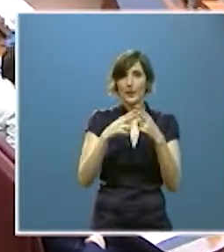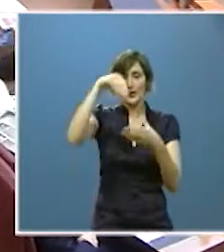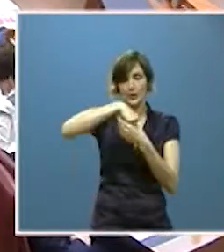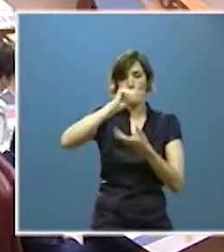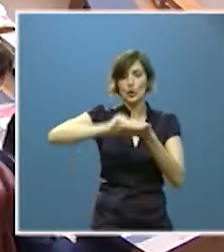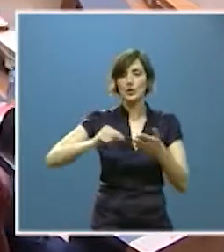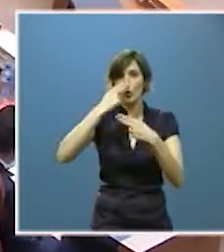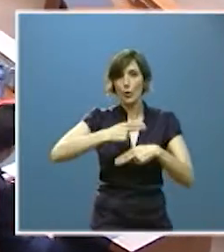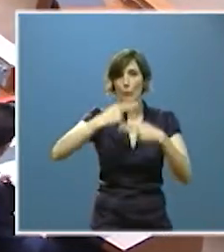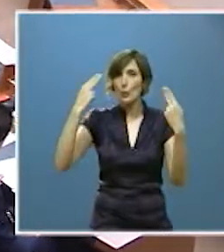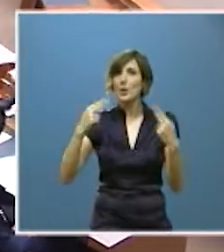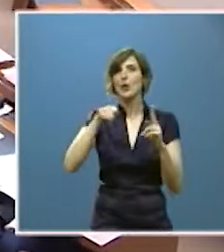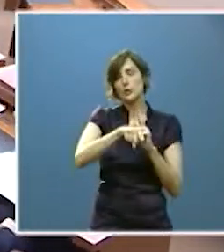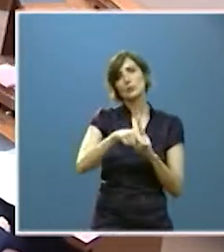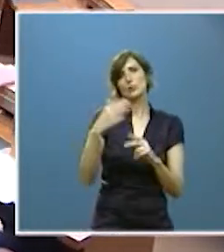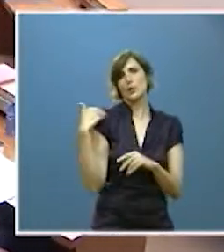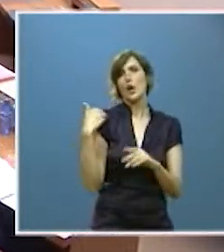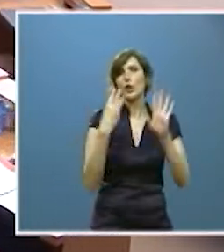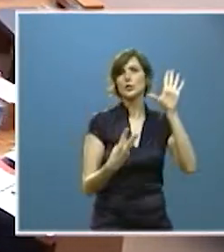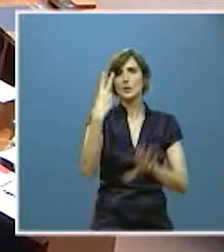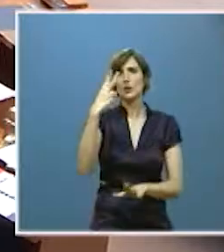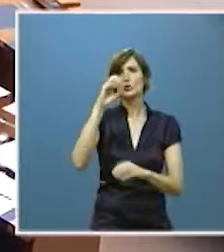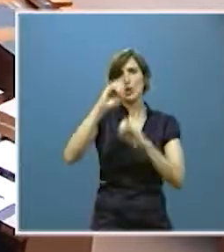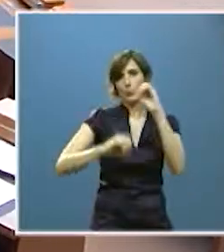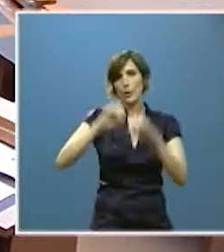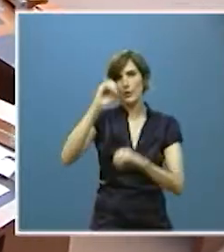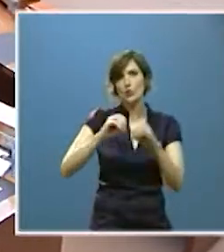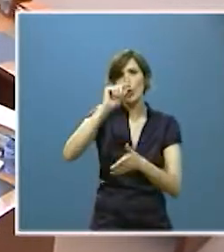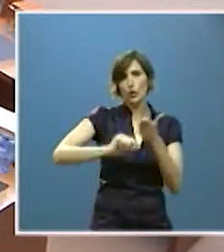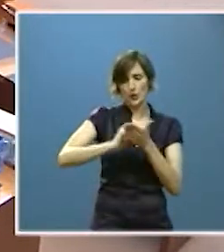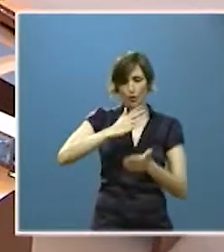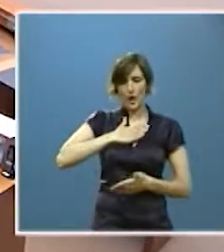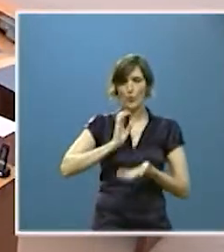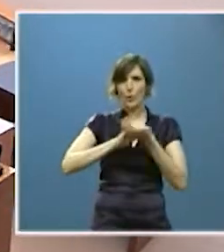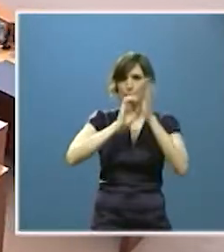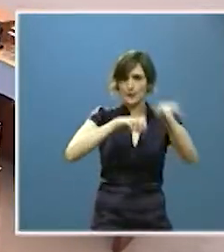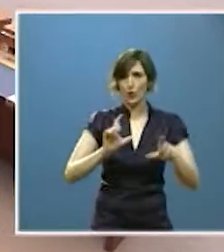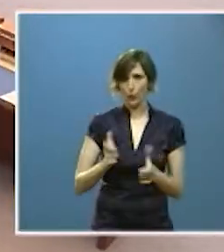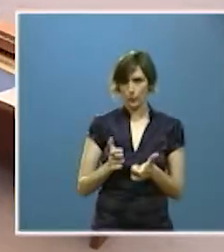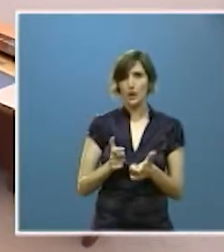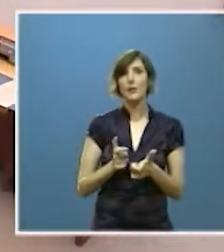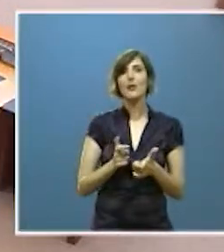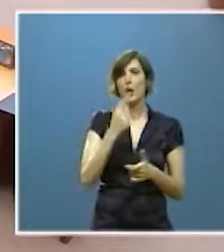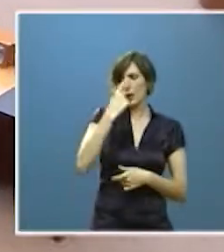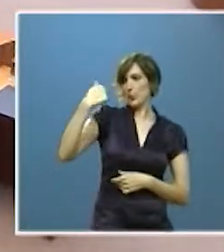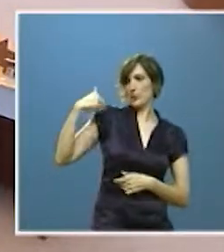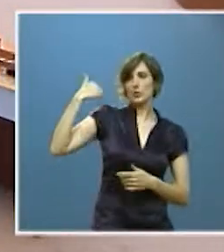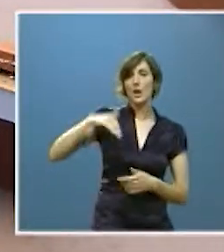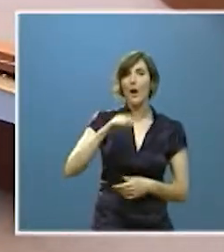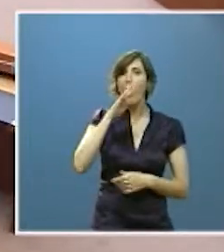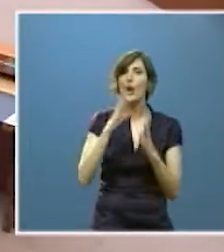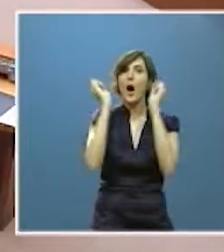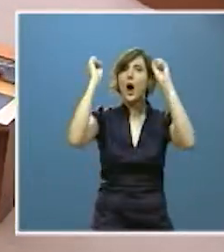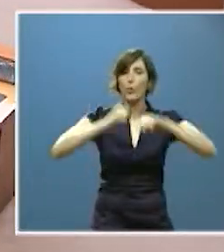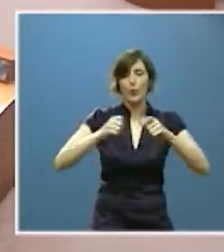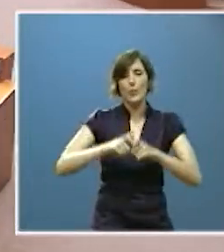estuvieron presentes en el 82% de los contratos de la Junta el año pasado. Un nuevo acuerdo va a aumentar los